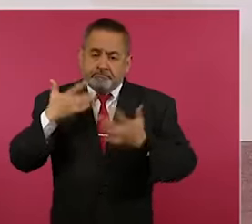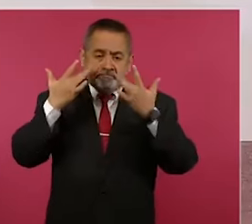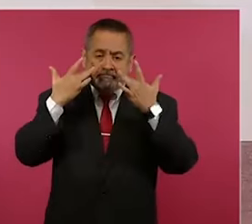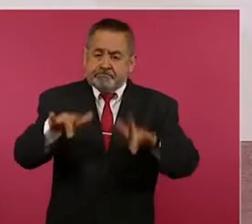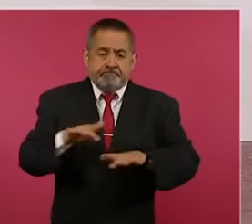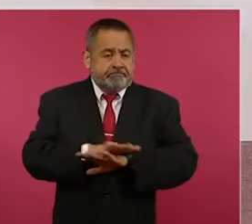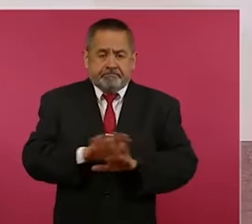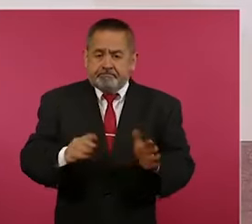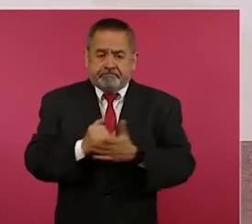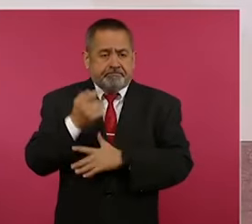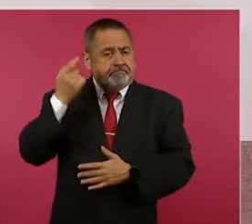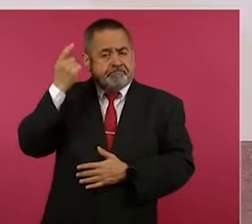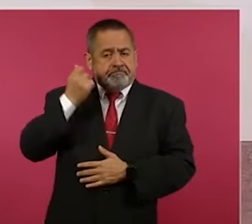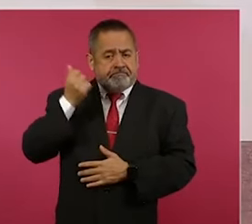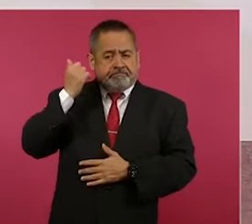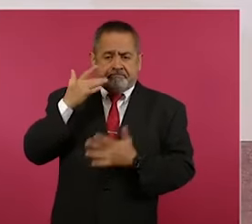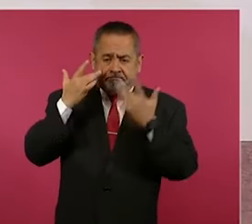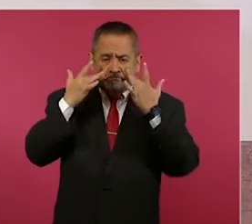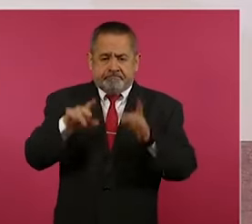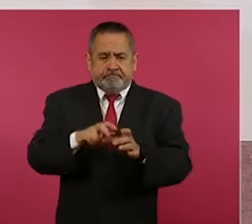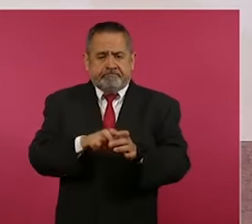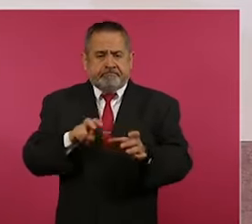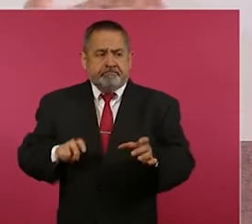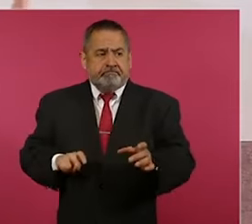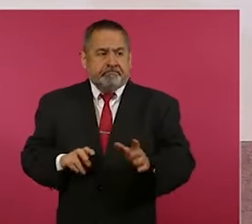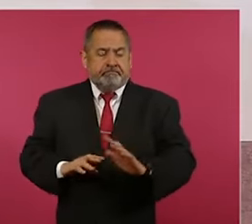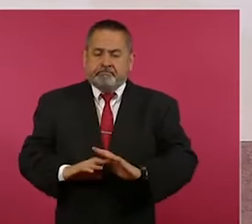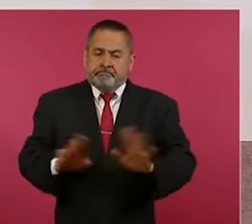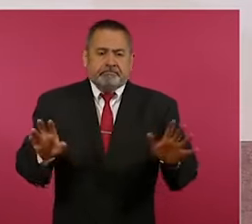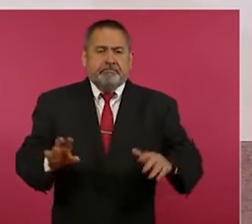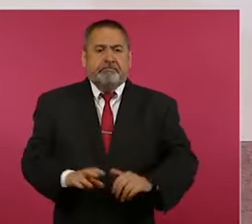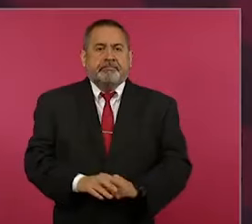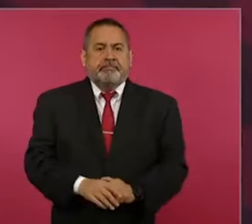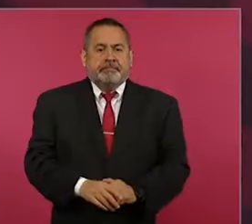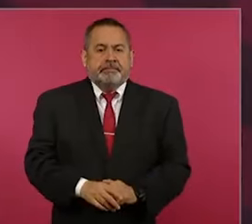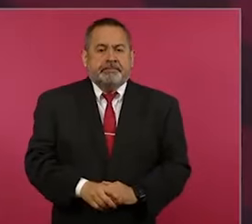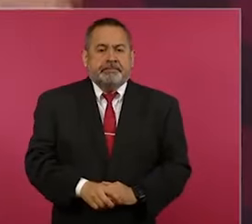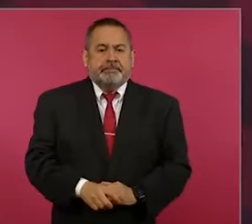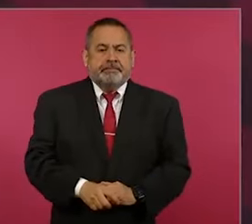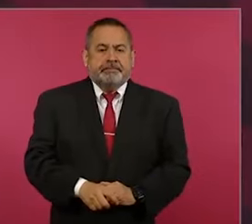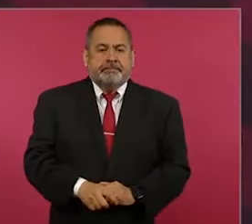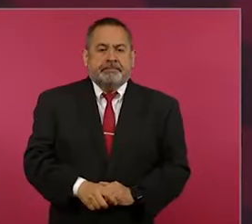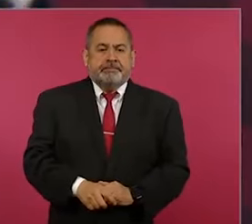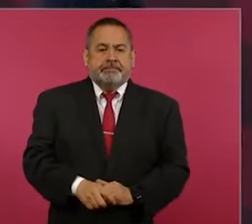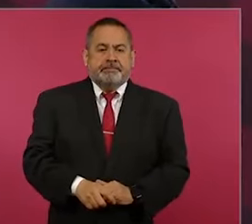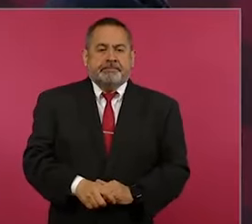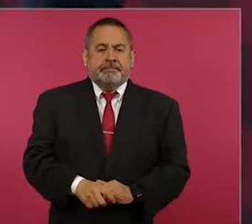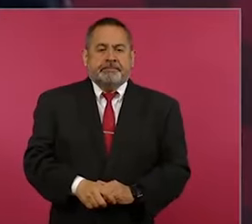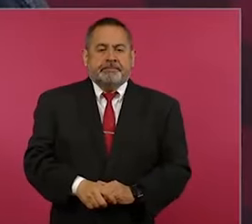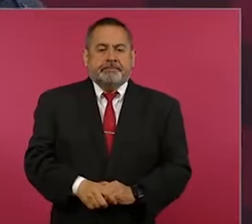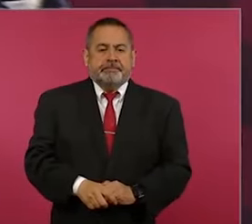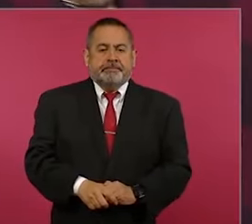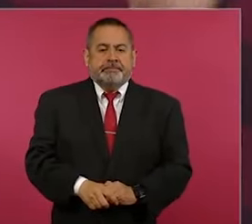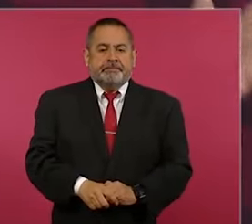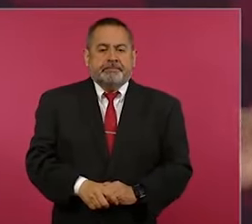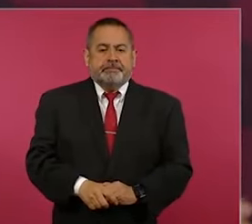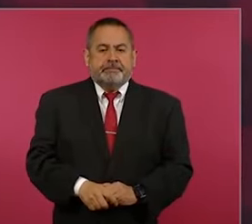y nada más